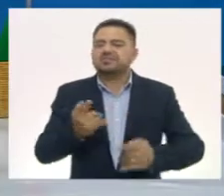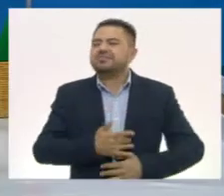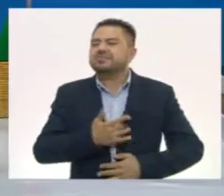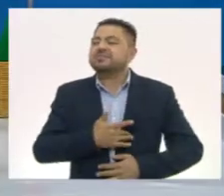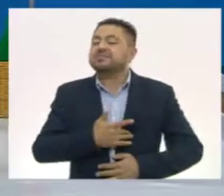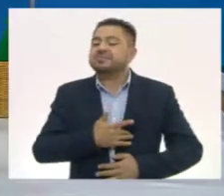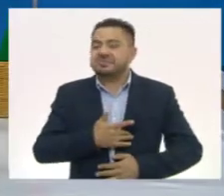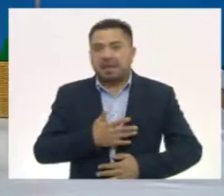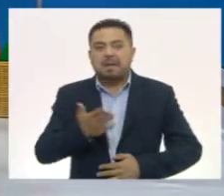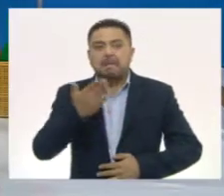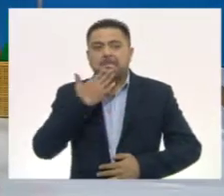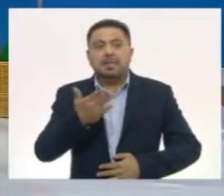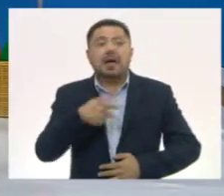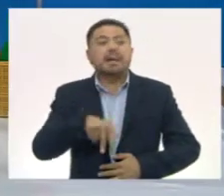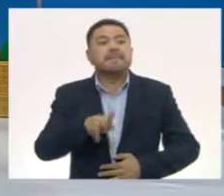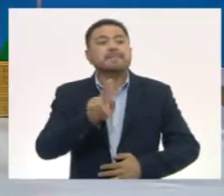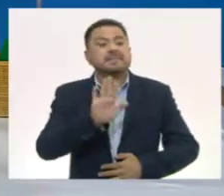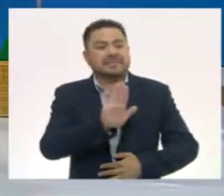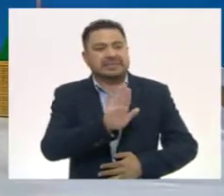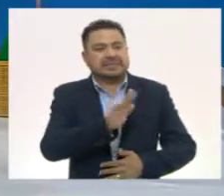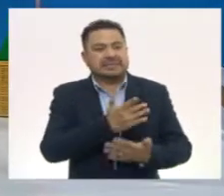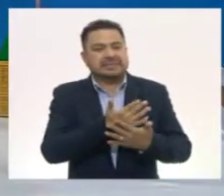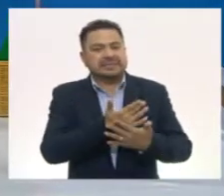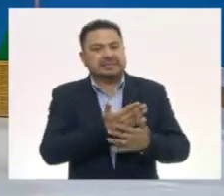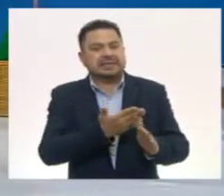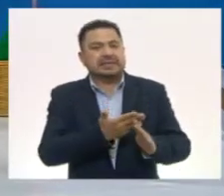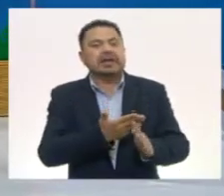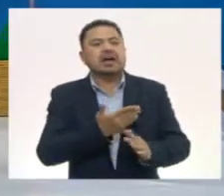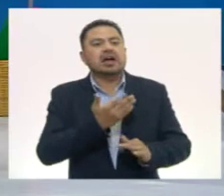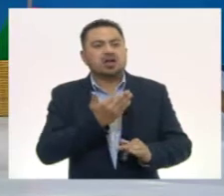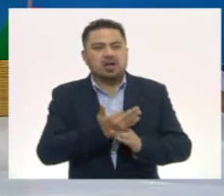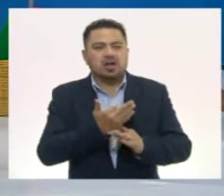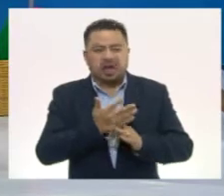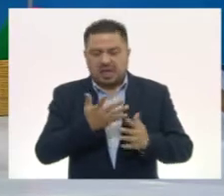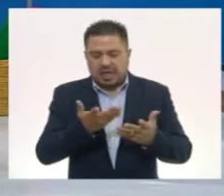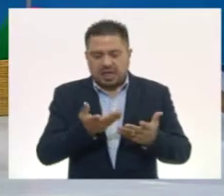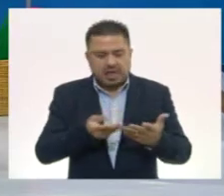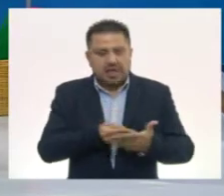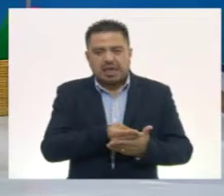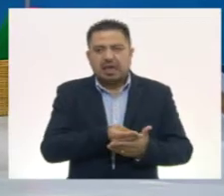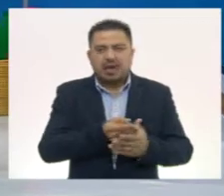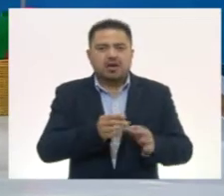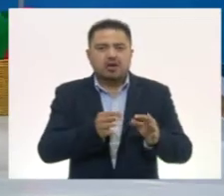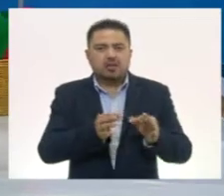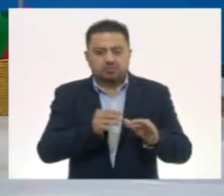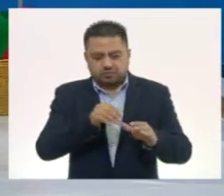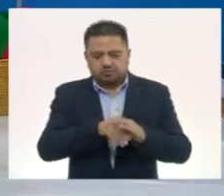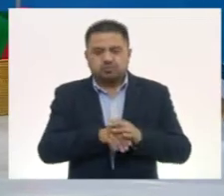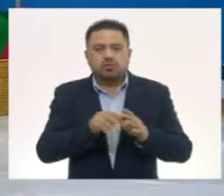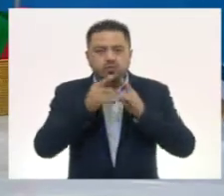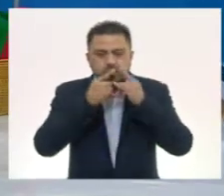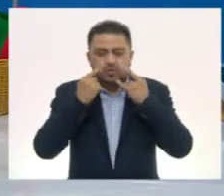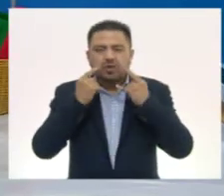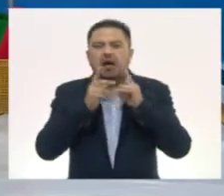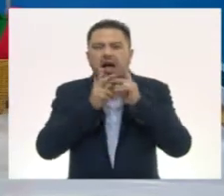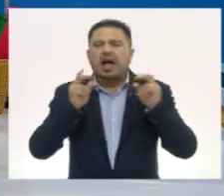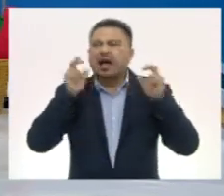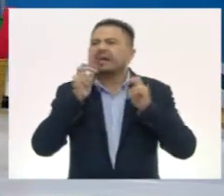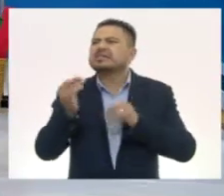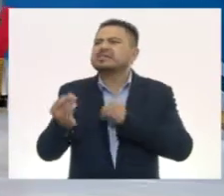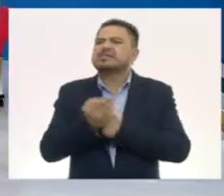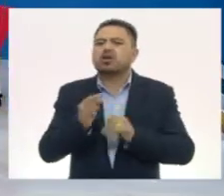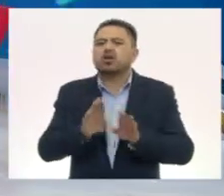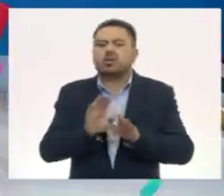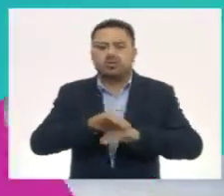perfecto, pero antes, ya después de que guardamos nuestro cubrebocas, vamos con un ajo listo para lavar